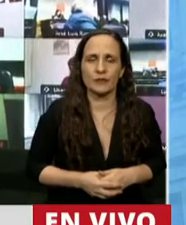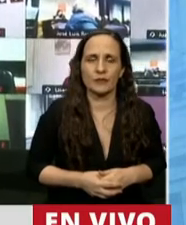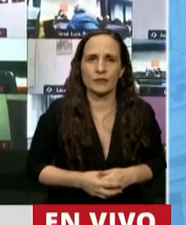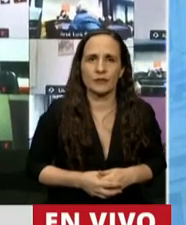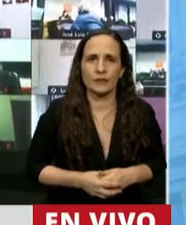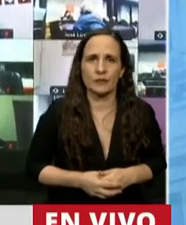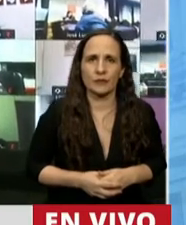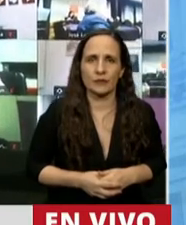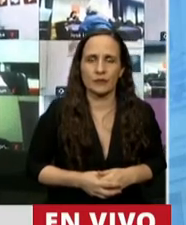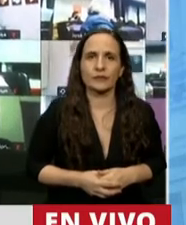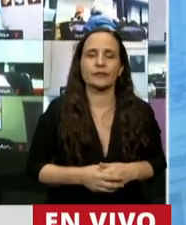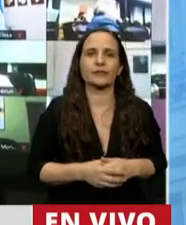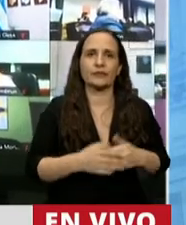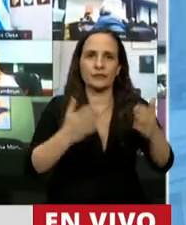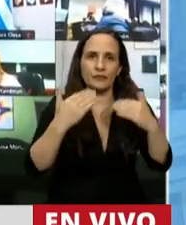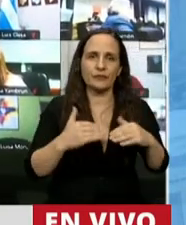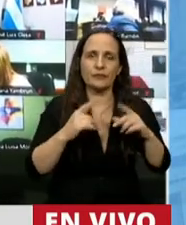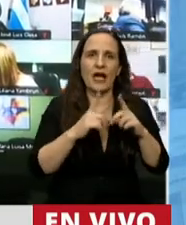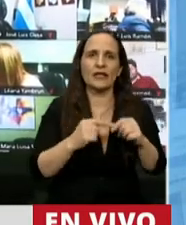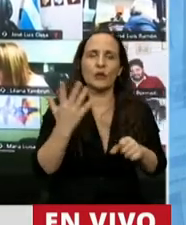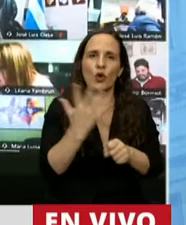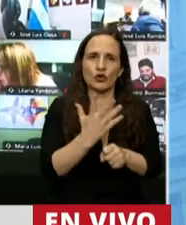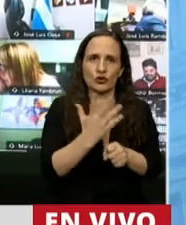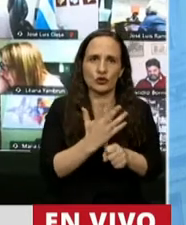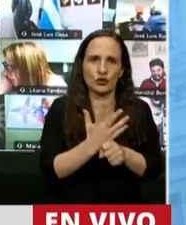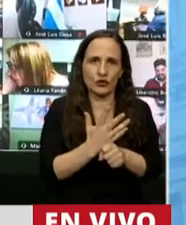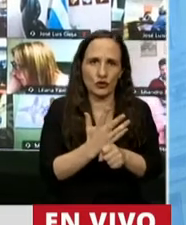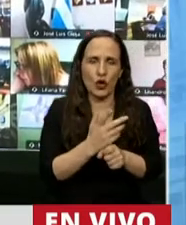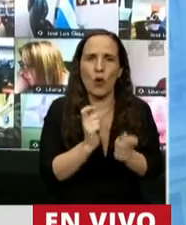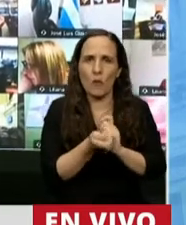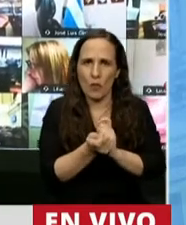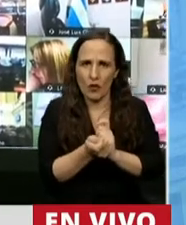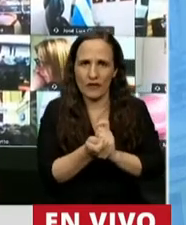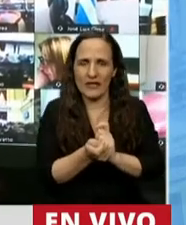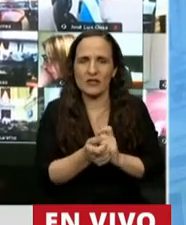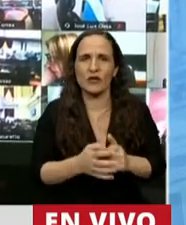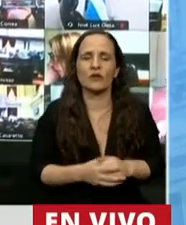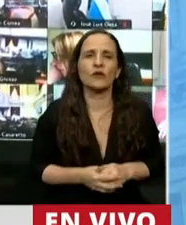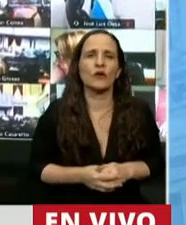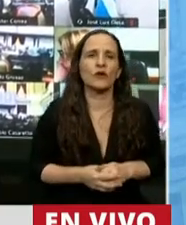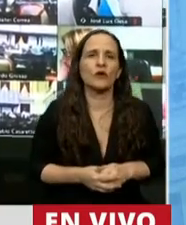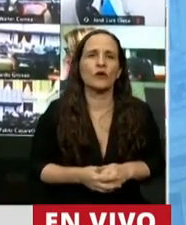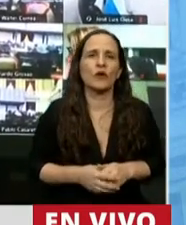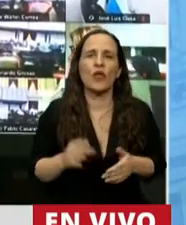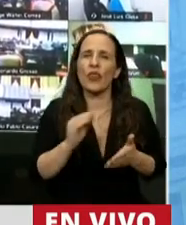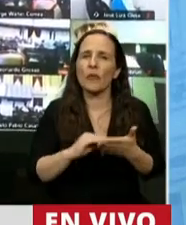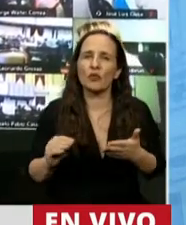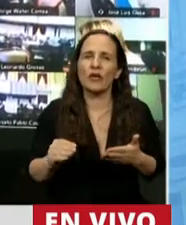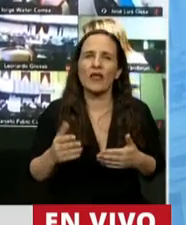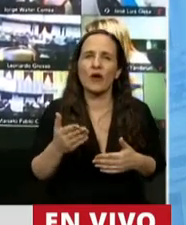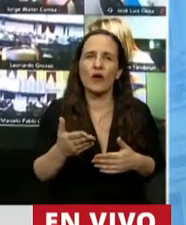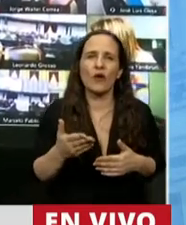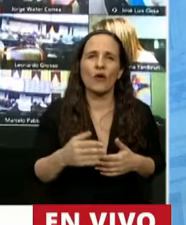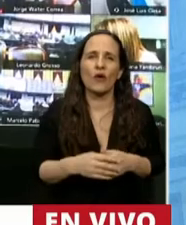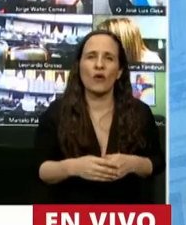En el artículo 5, con modificaciones o propongas... Sí, señor diputado. Sí.